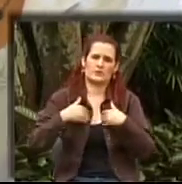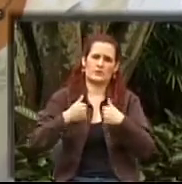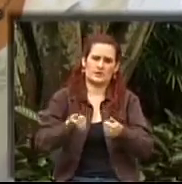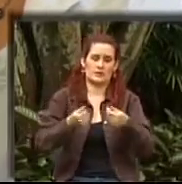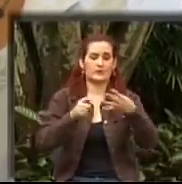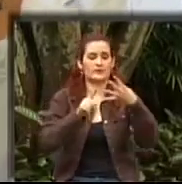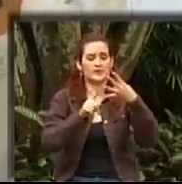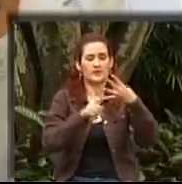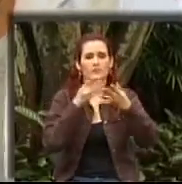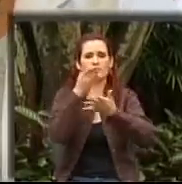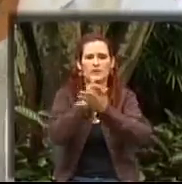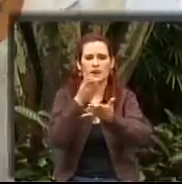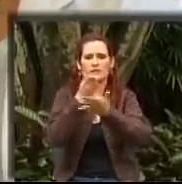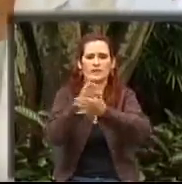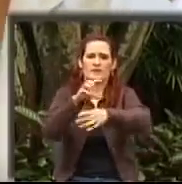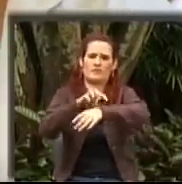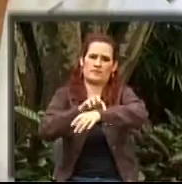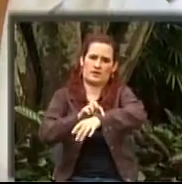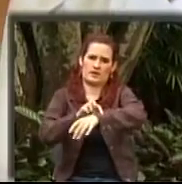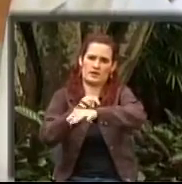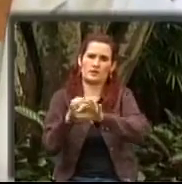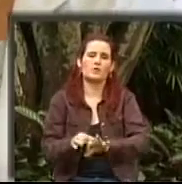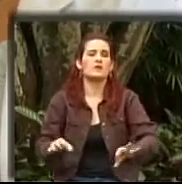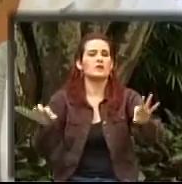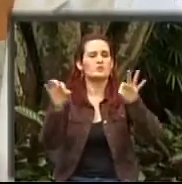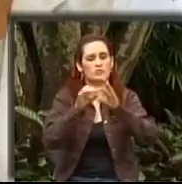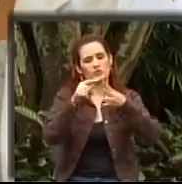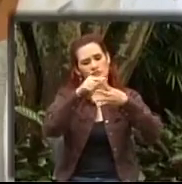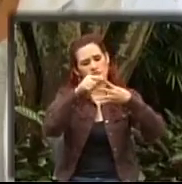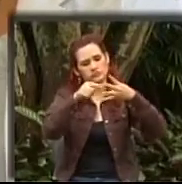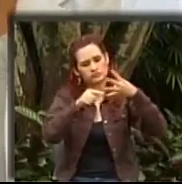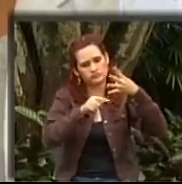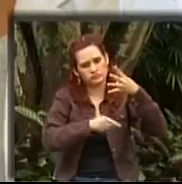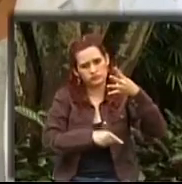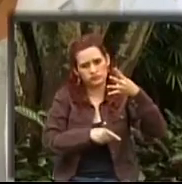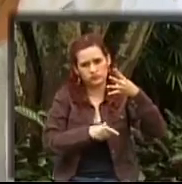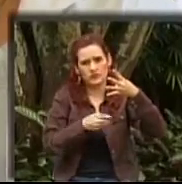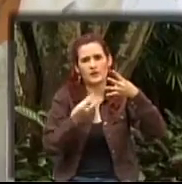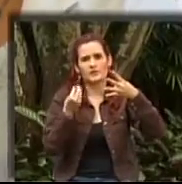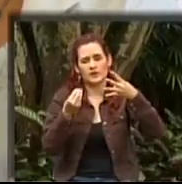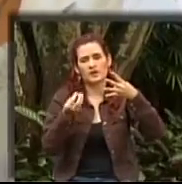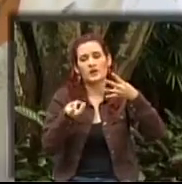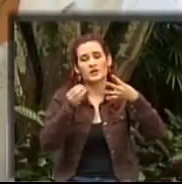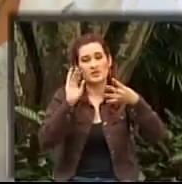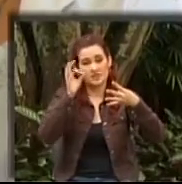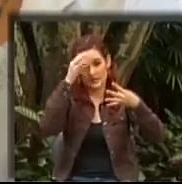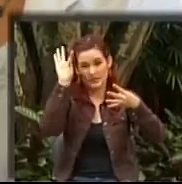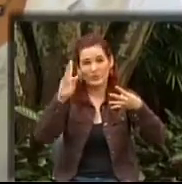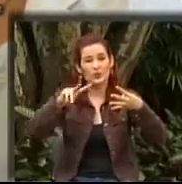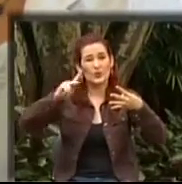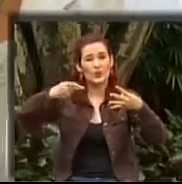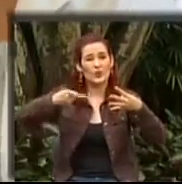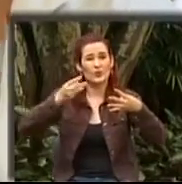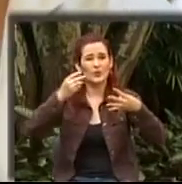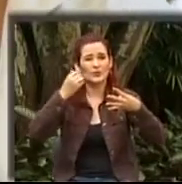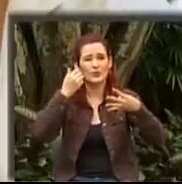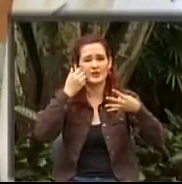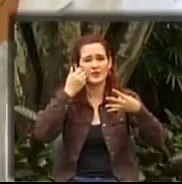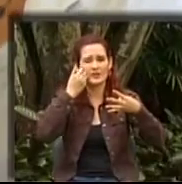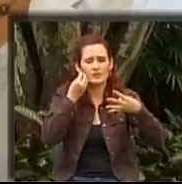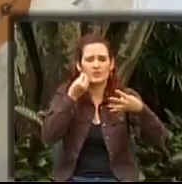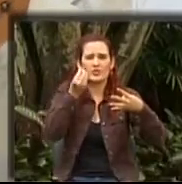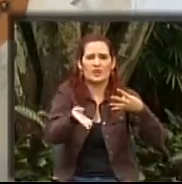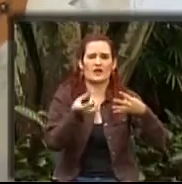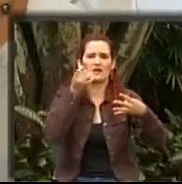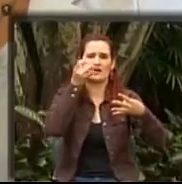sobre todo las personas que tienen alguna enfermedad de base y que puede complicarse con enfermedades cardiovasculares, tomarse periódicamente